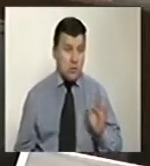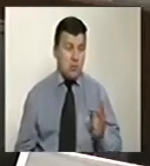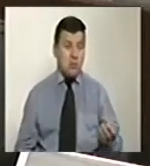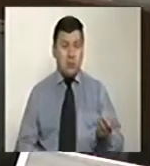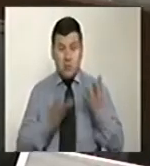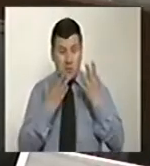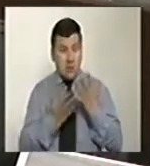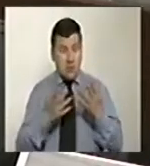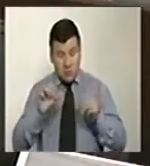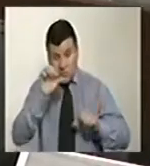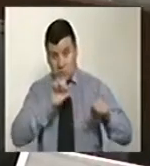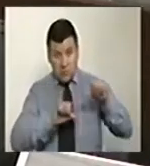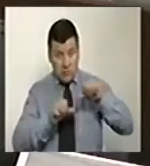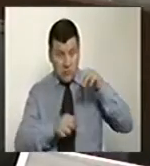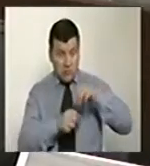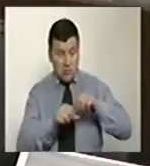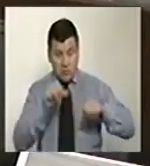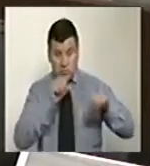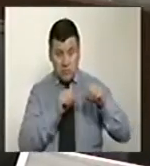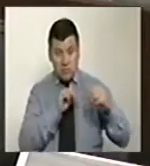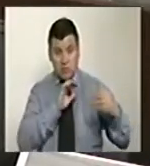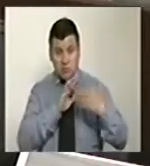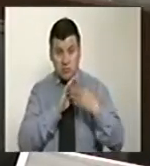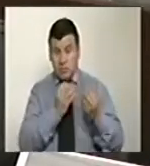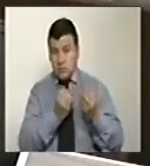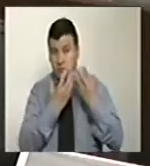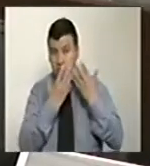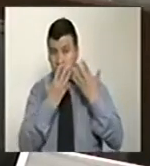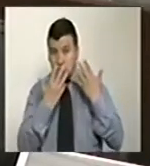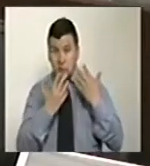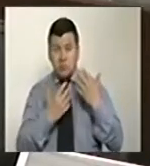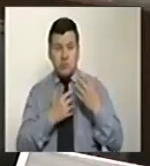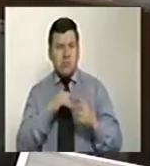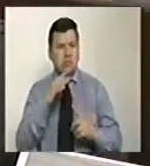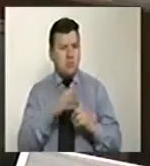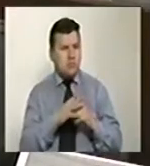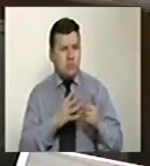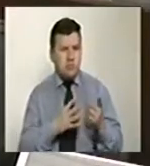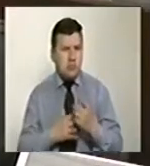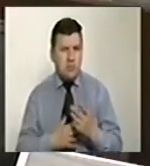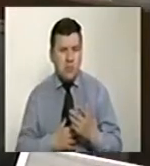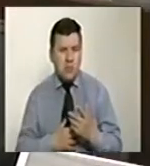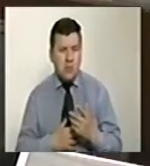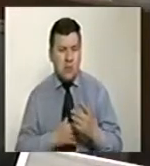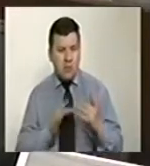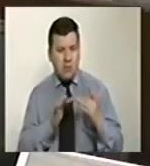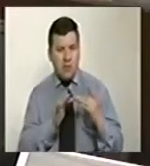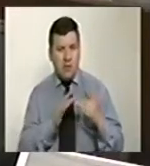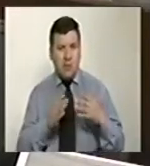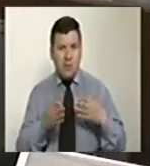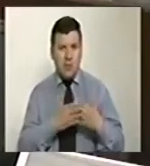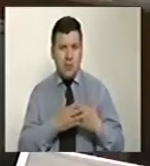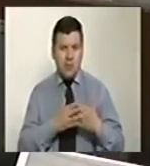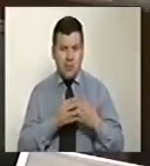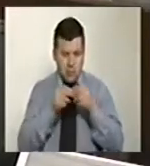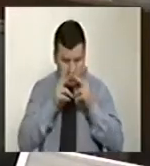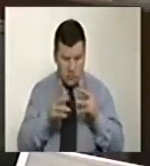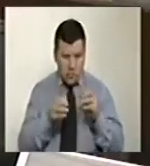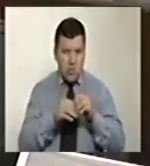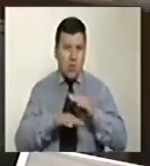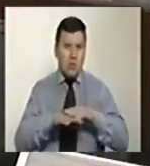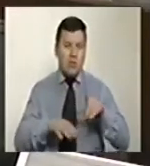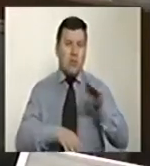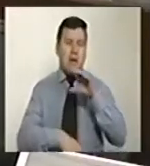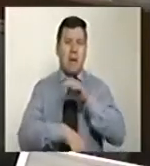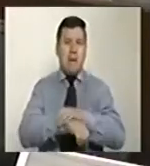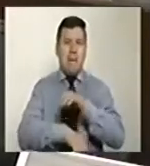cualquier tipo de agente químico, sustancias similares o corrosivas, que generen destrucción al entrar en contacto con el tejido humano, incurrirá en